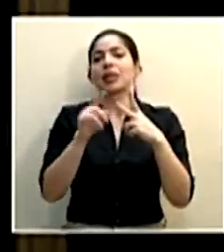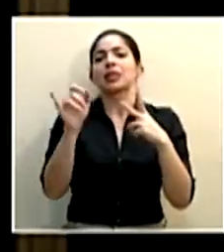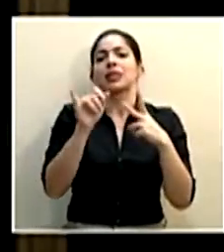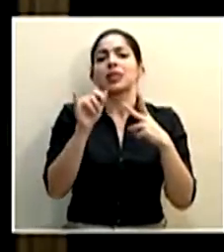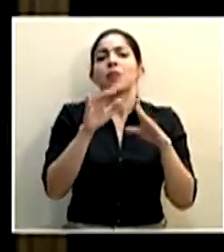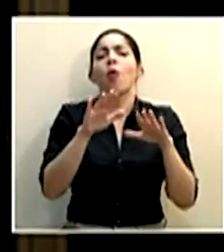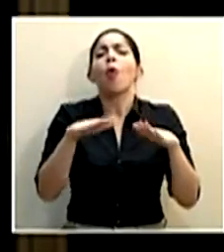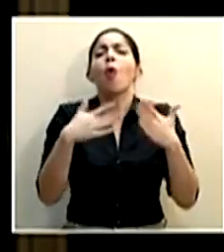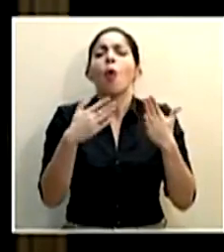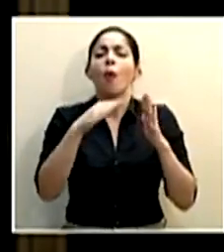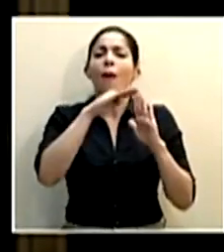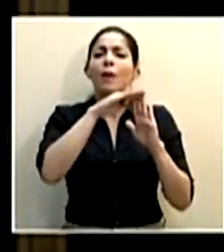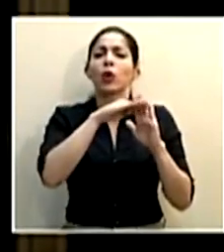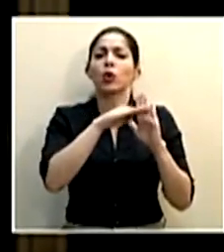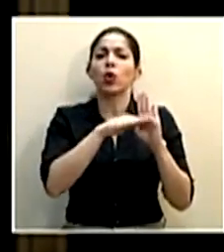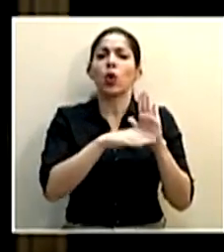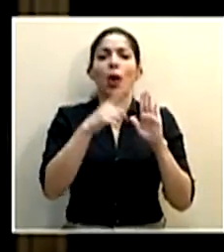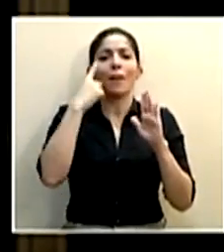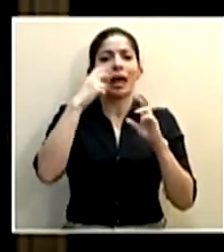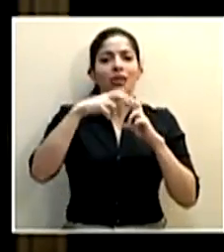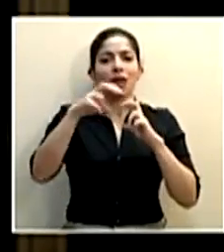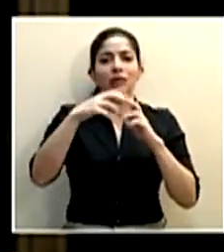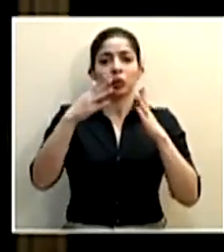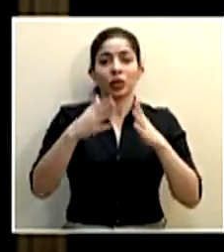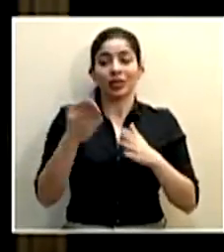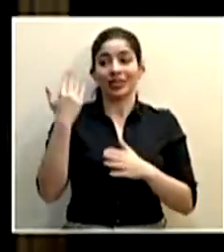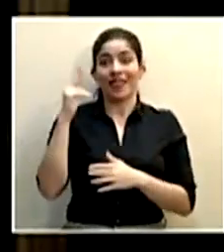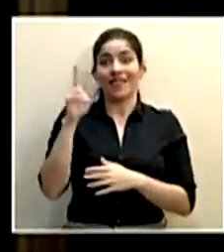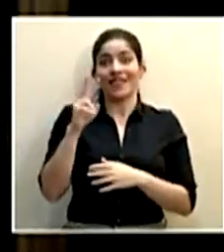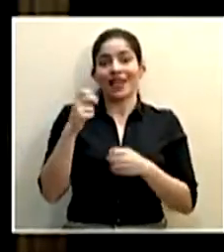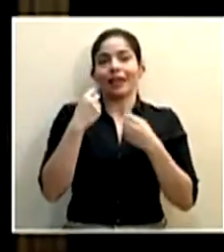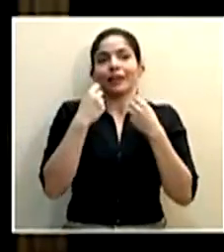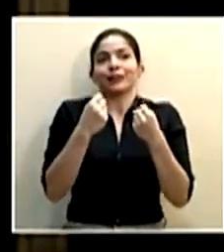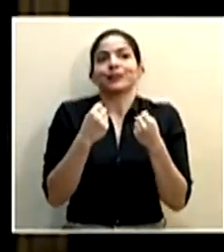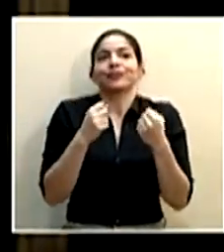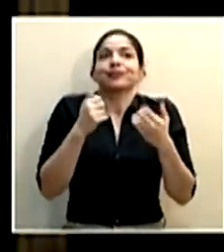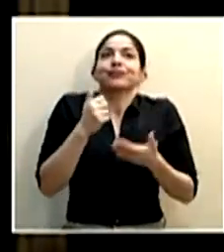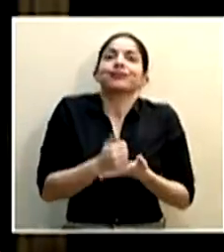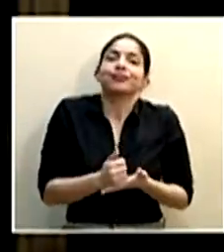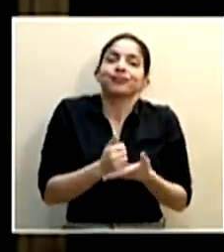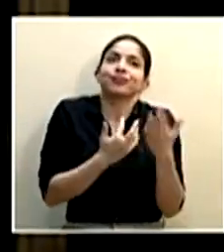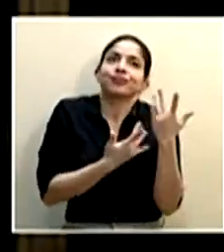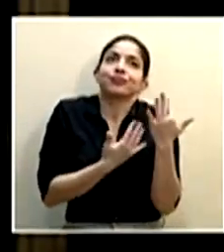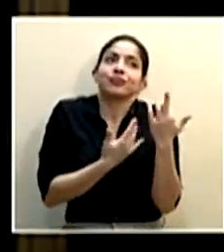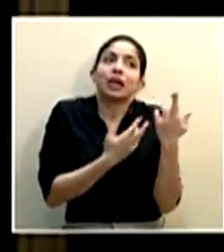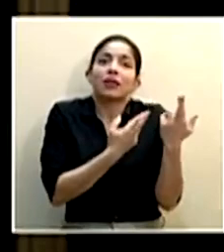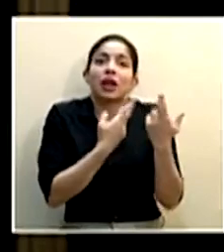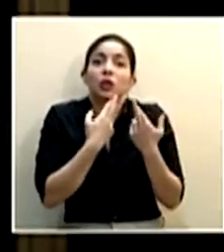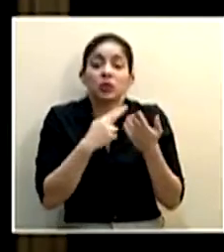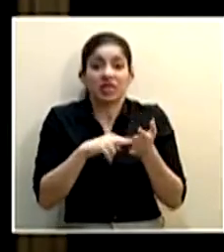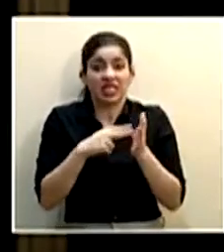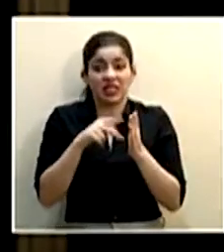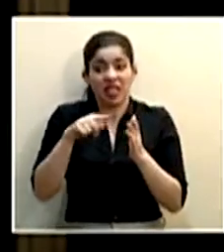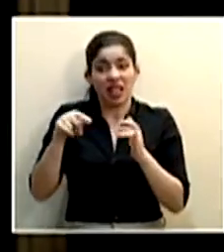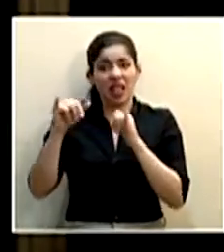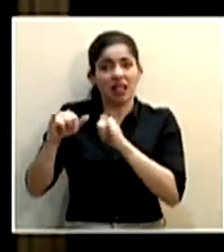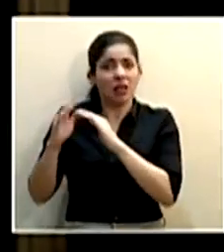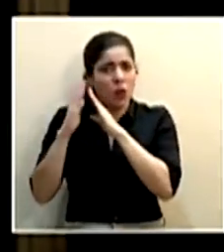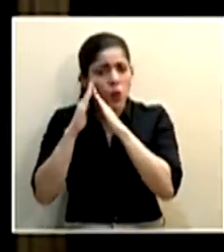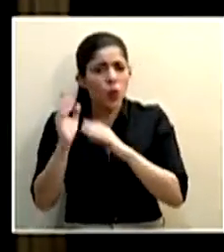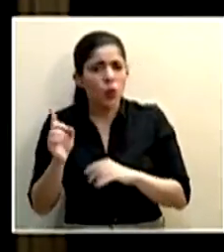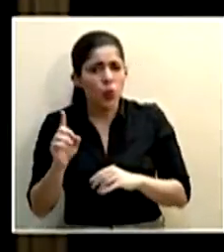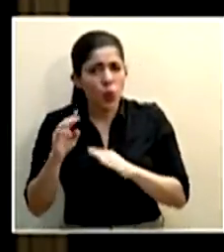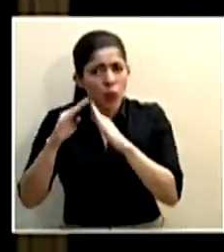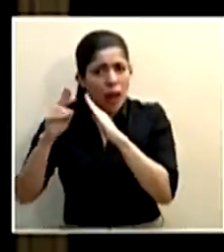siendo el protocolo para los transportistas. Desde el viernes tienen que esperar por el resultado. ¿Están en un albergue o se